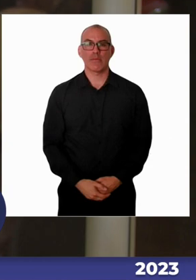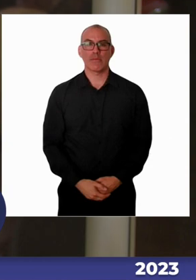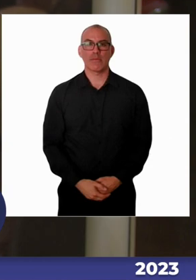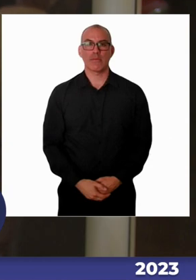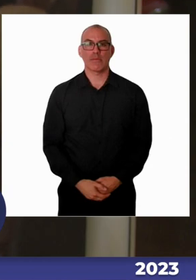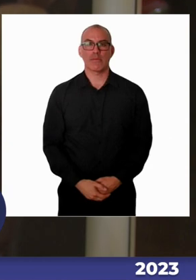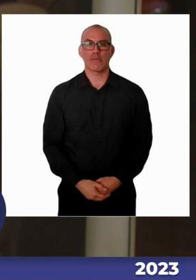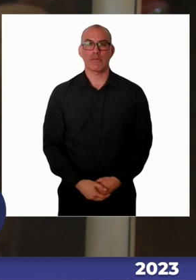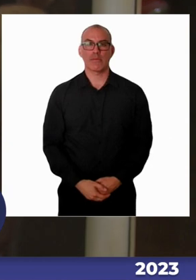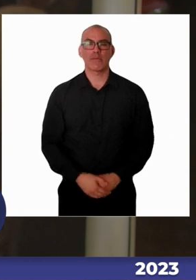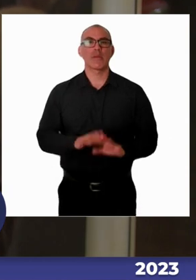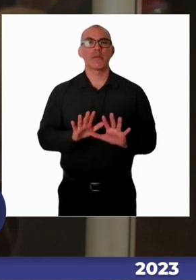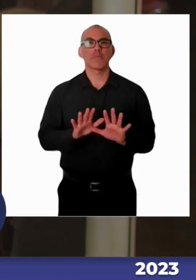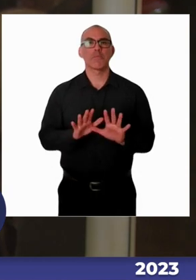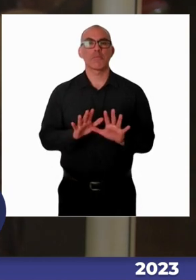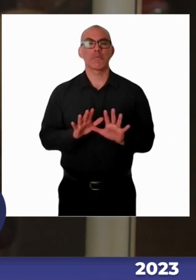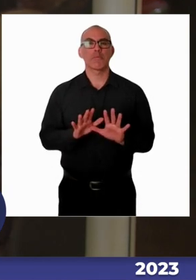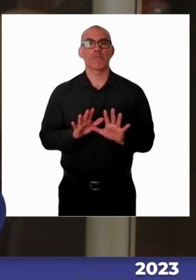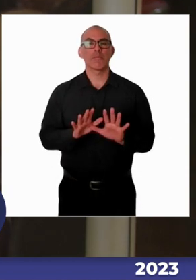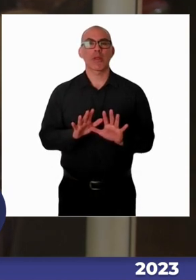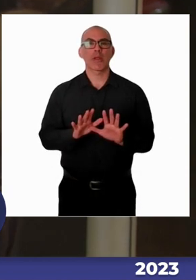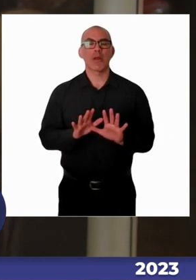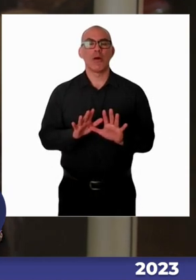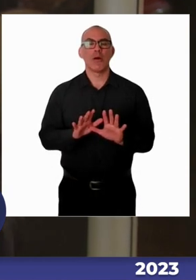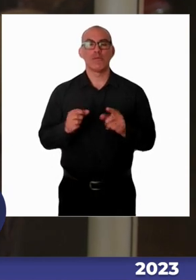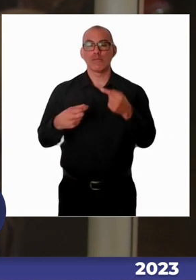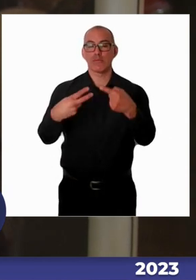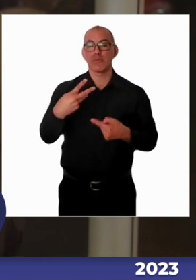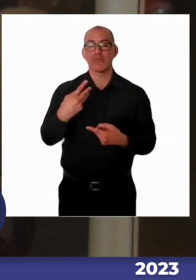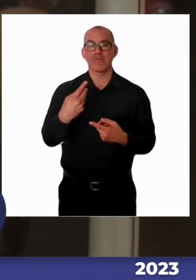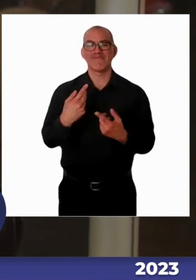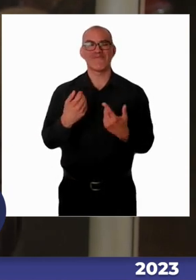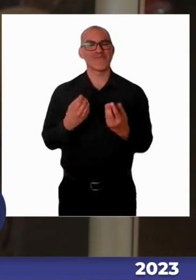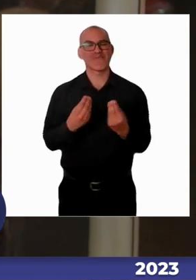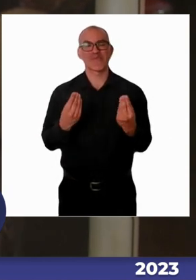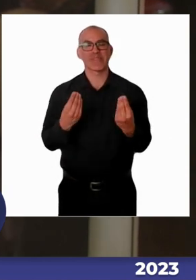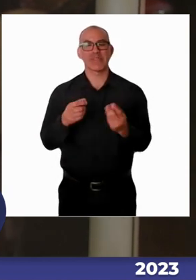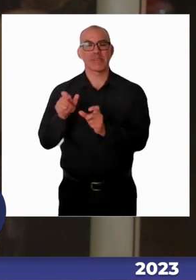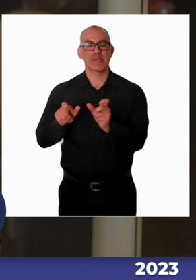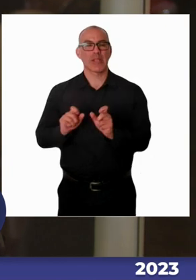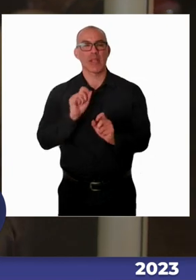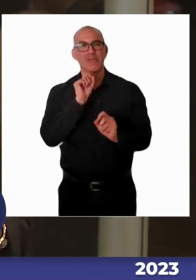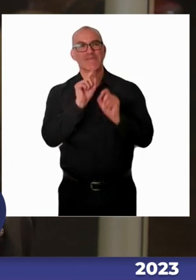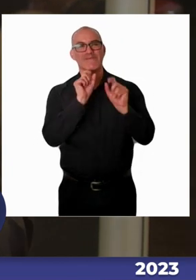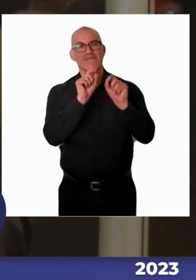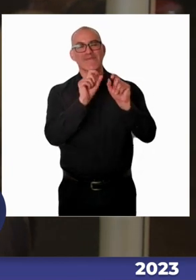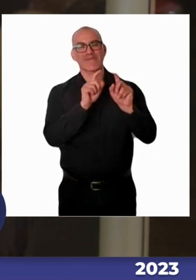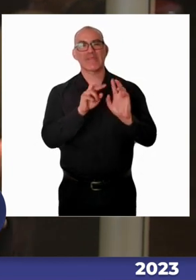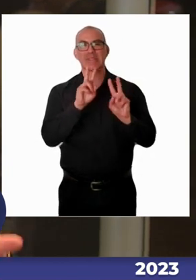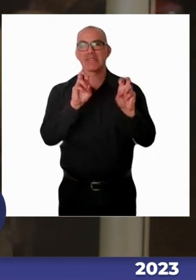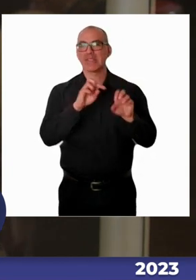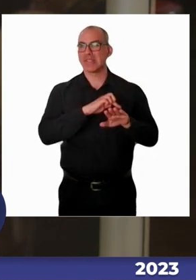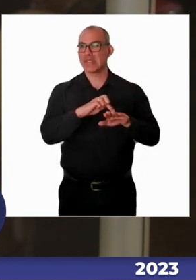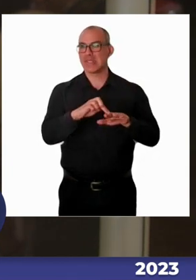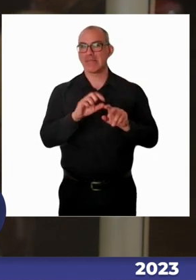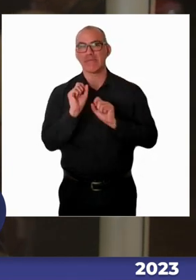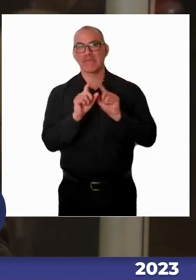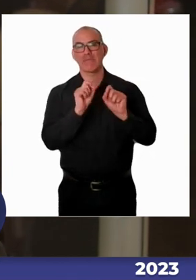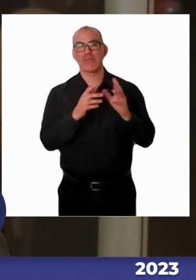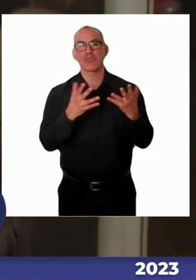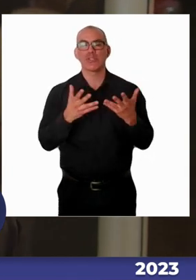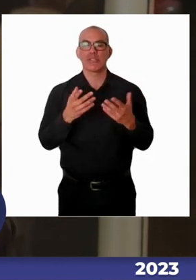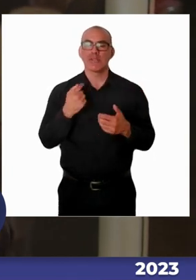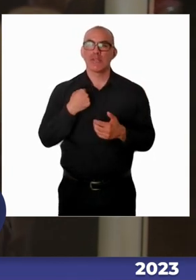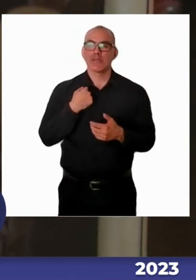de poder contribuir a que esto mejore y que la experiencia de las familias también en la interacción con los programas de